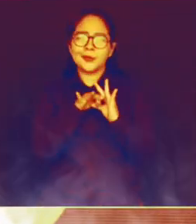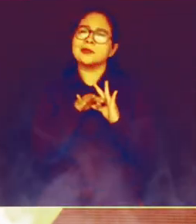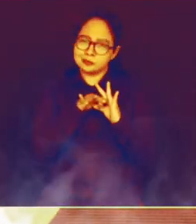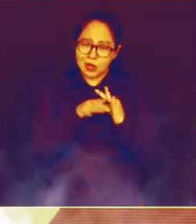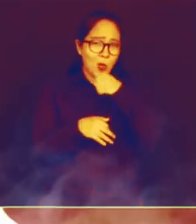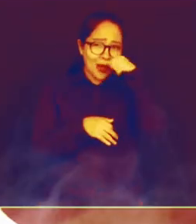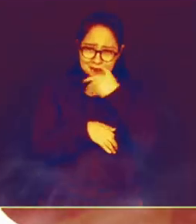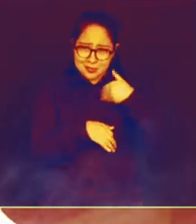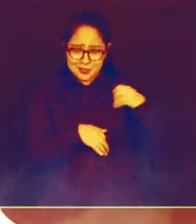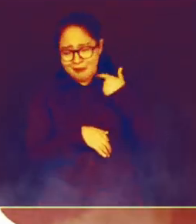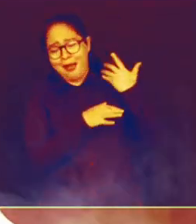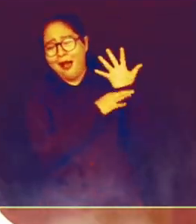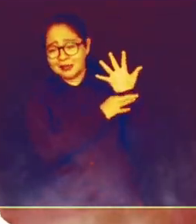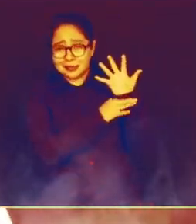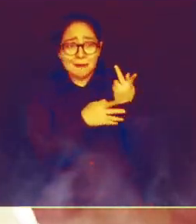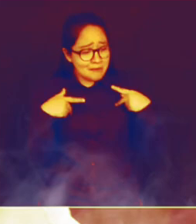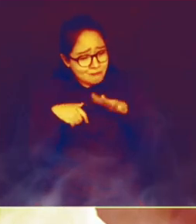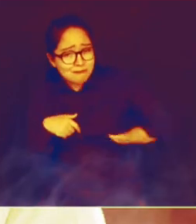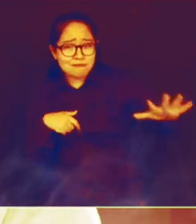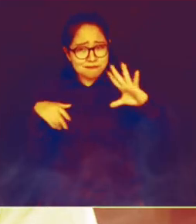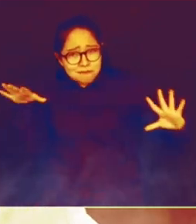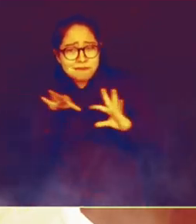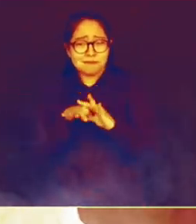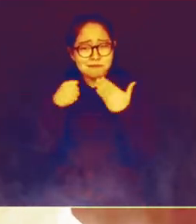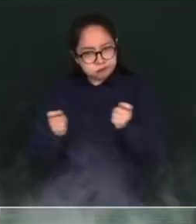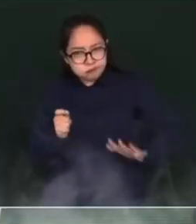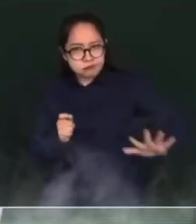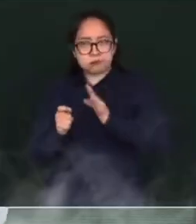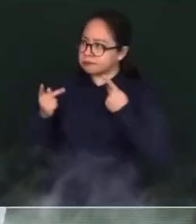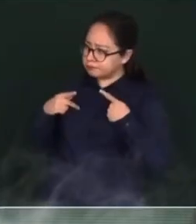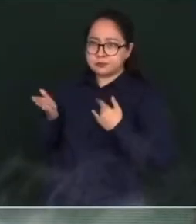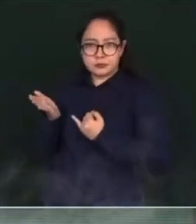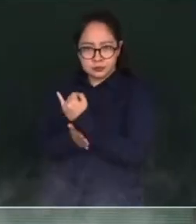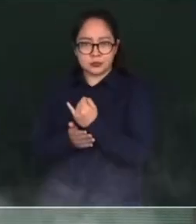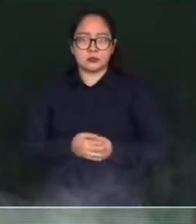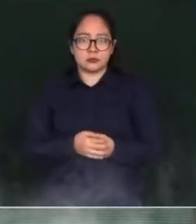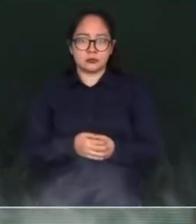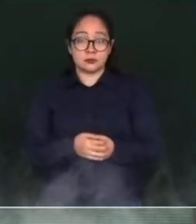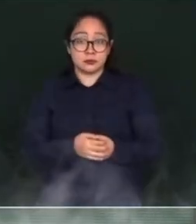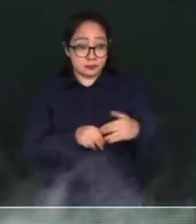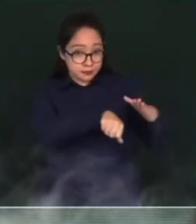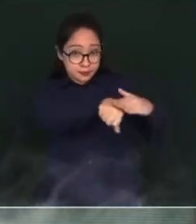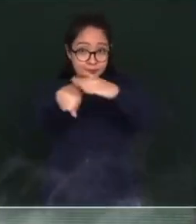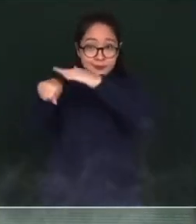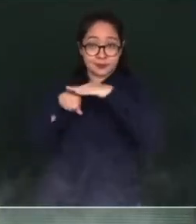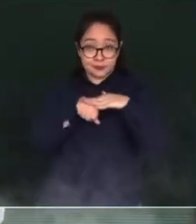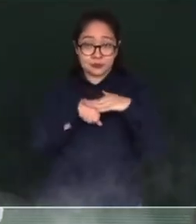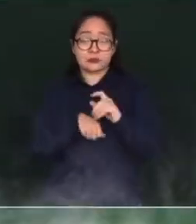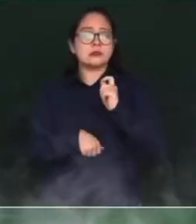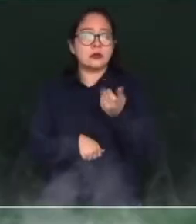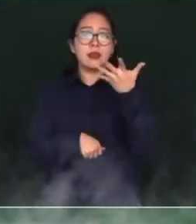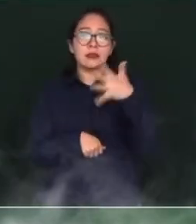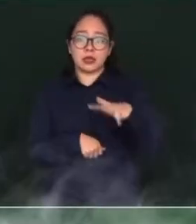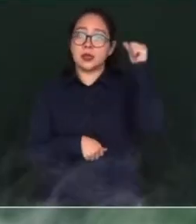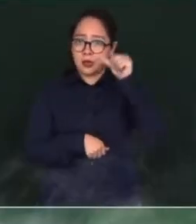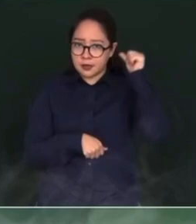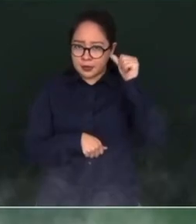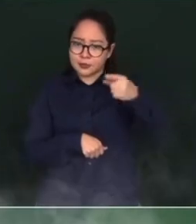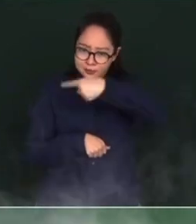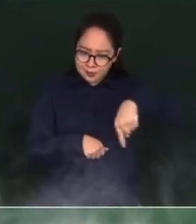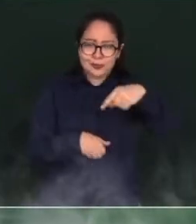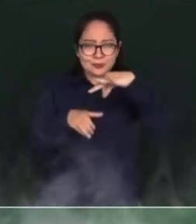participe la gente, todos. No le hace que vayan a votar en contra mía. Yo invito a todos, 10 de abril, a participar, a ir a votar.